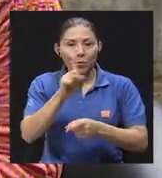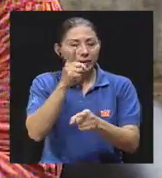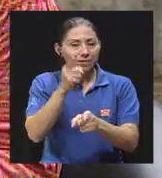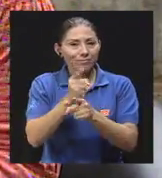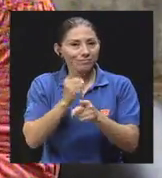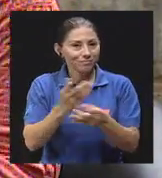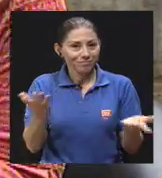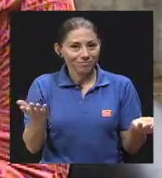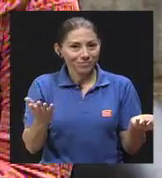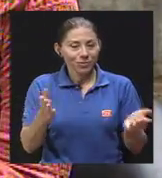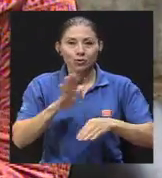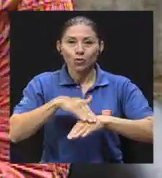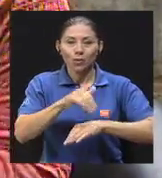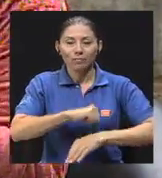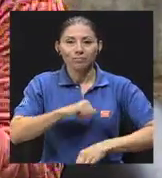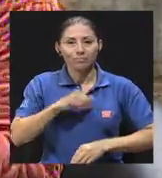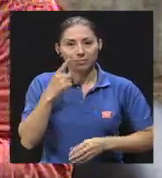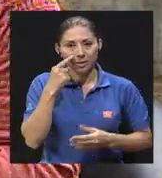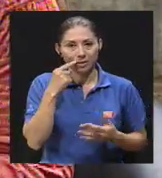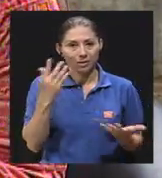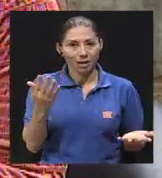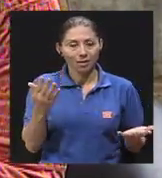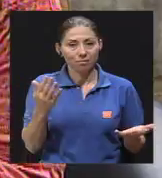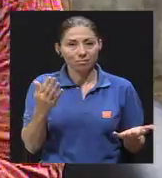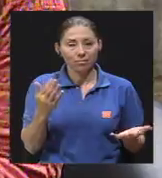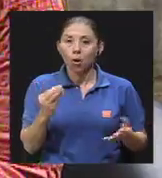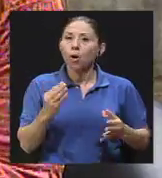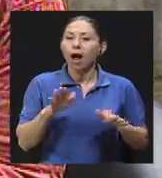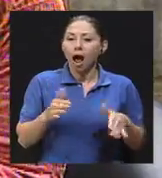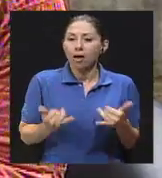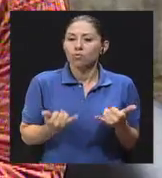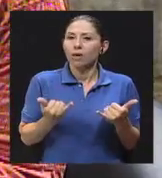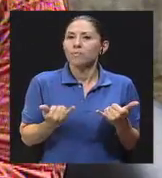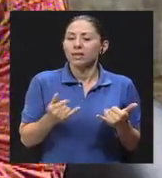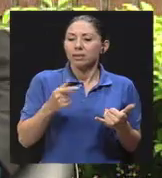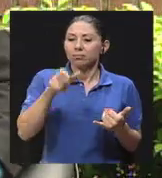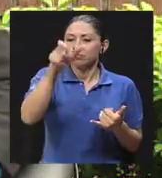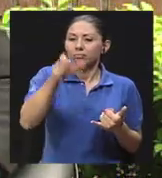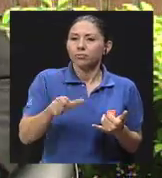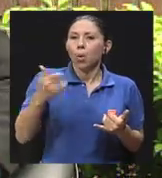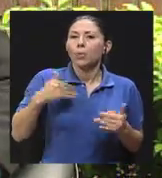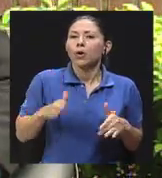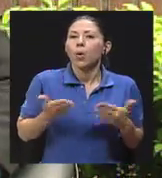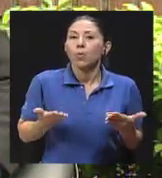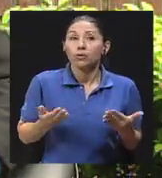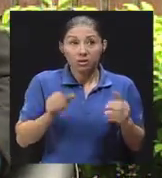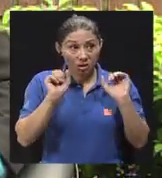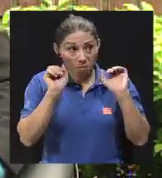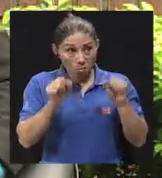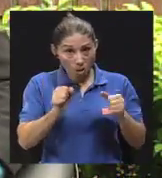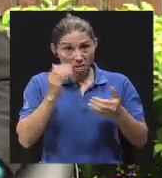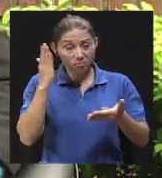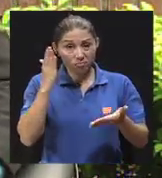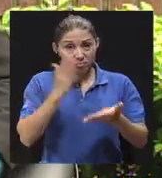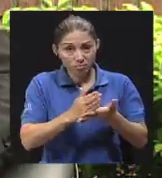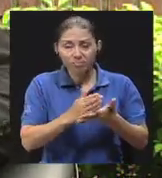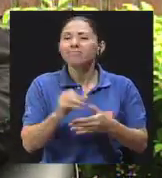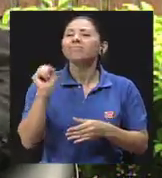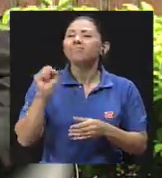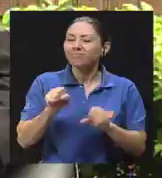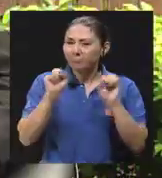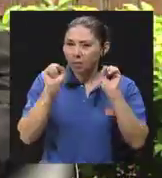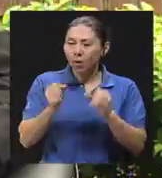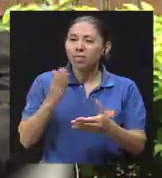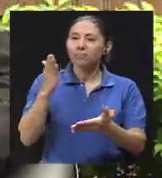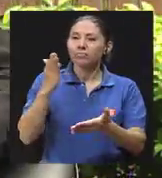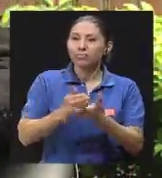paternidad y de cómo es ser hombre actualmente? ¿Se puede romper eso, don Jaime? Se puede romper, se puede romper, no